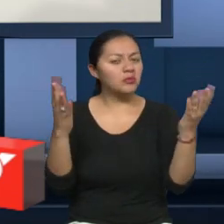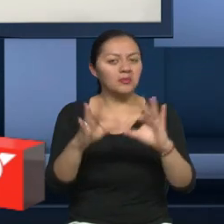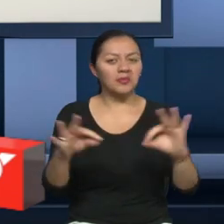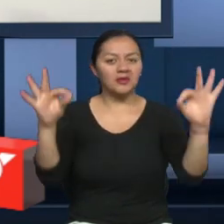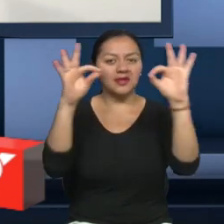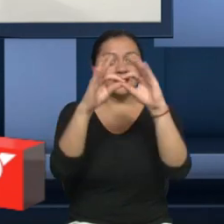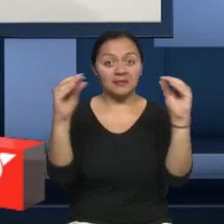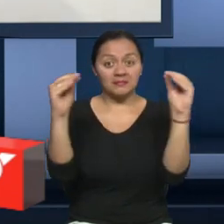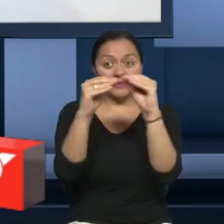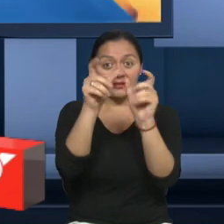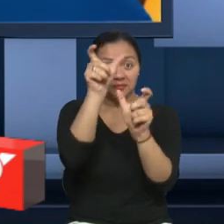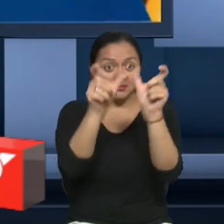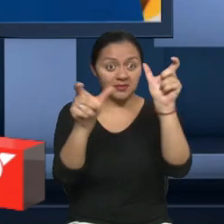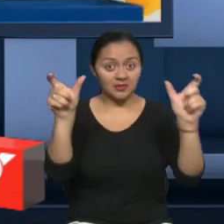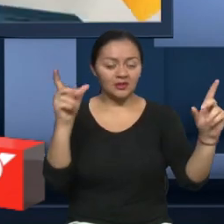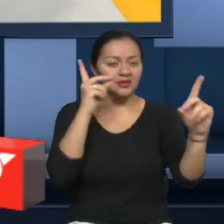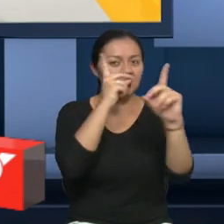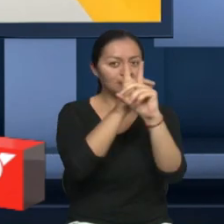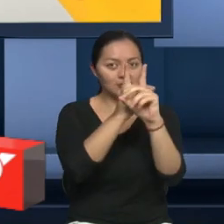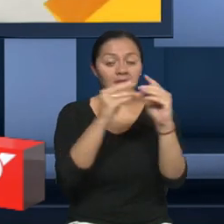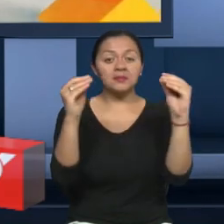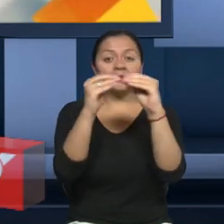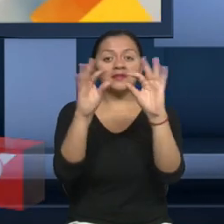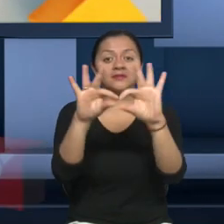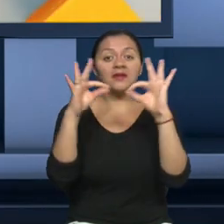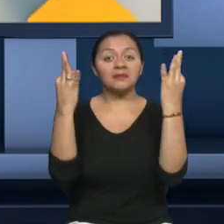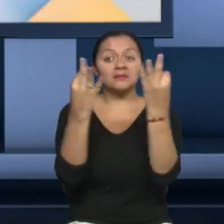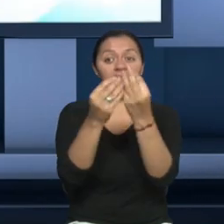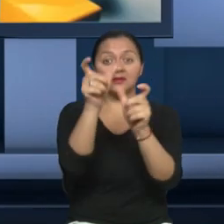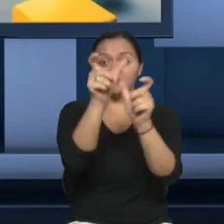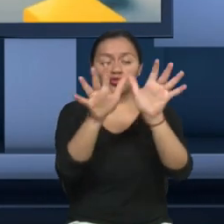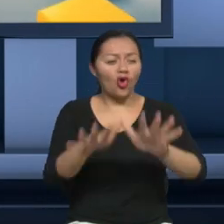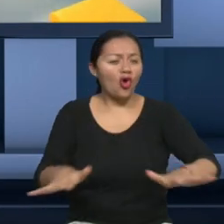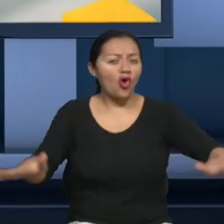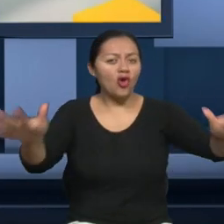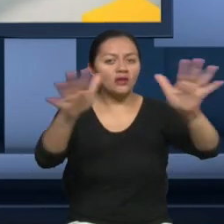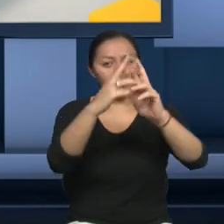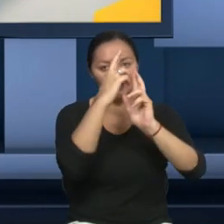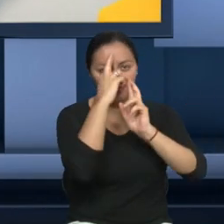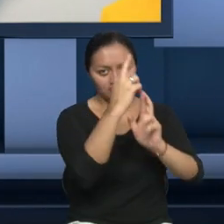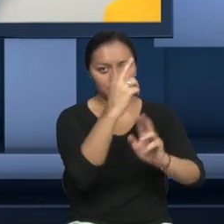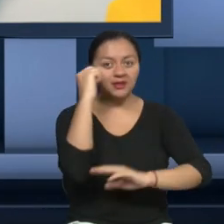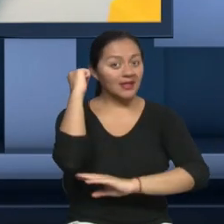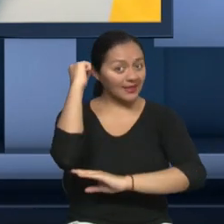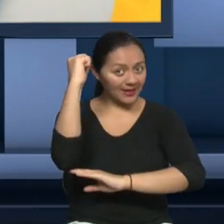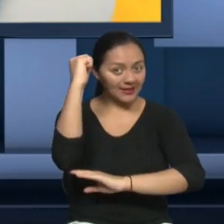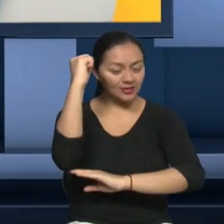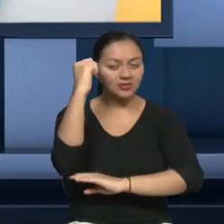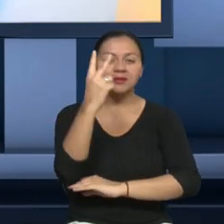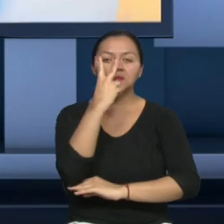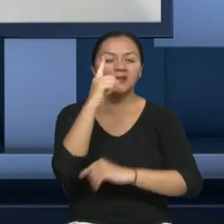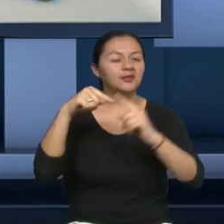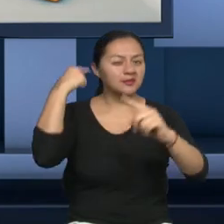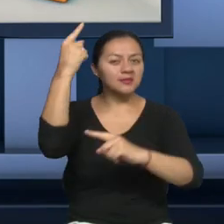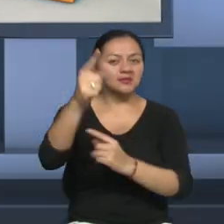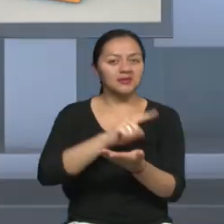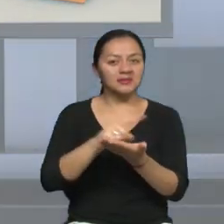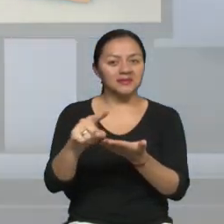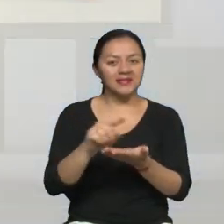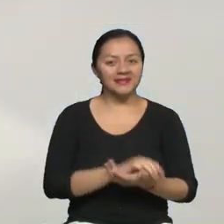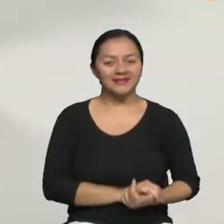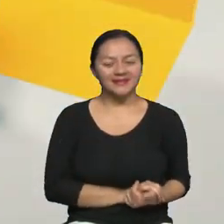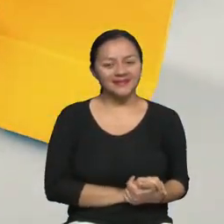orientar a las personas con discapacidad, sus familias y la ciudadanía en general para el respeto de nuestros derechos. Los esperamos en nuestra próxima entrega.